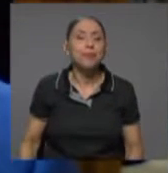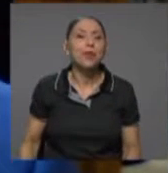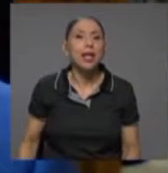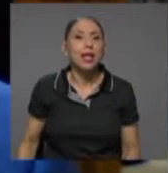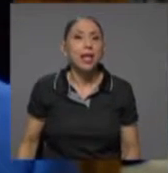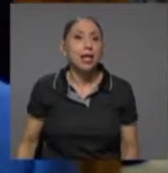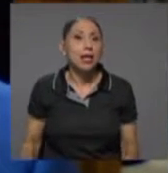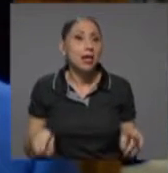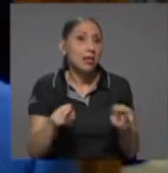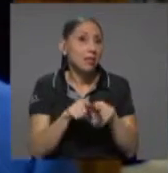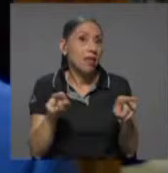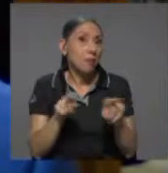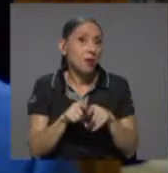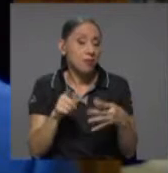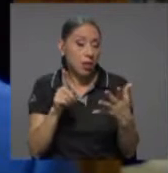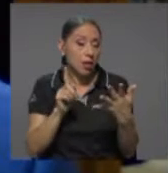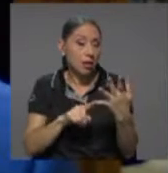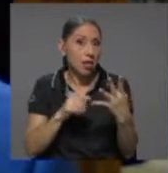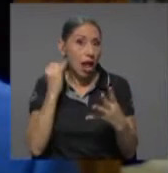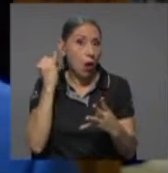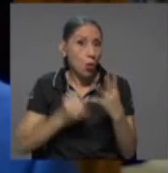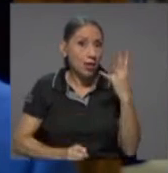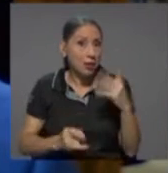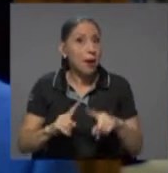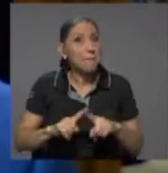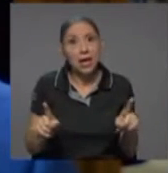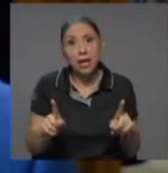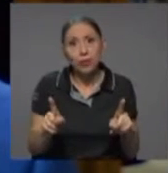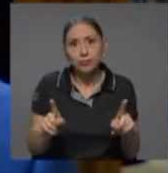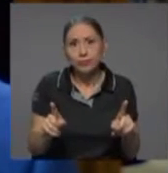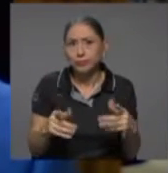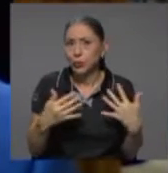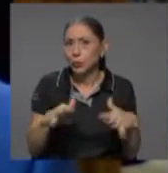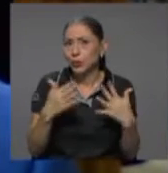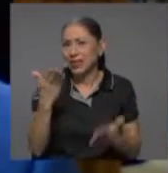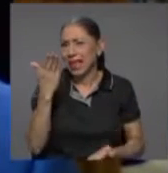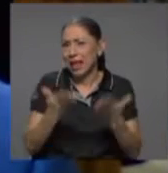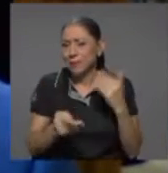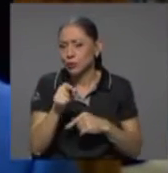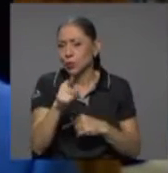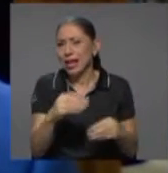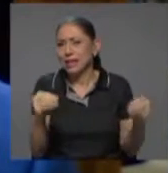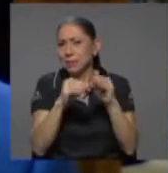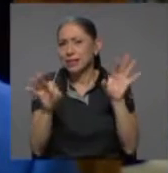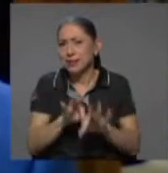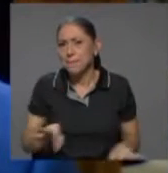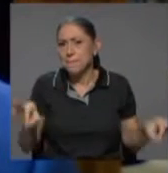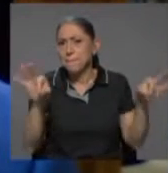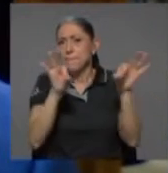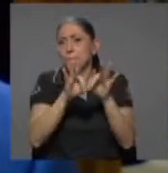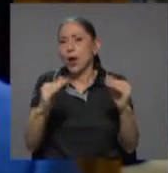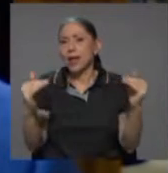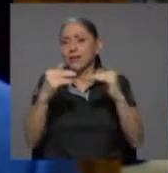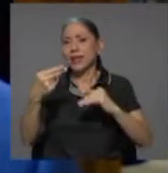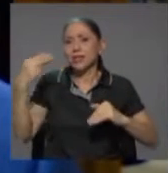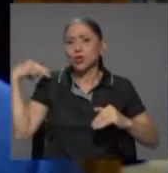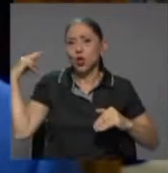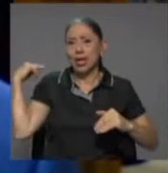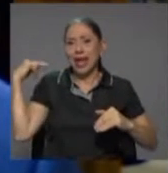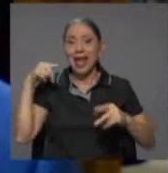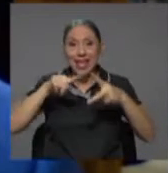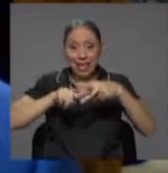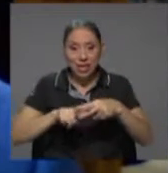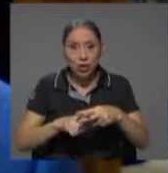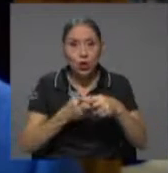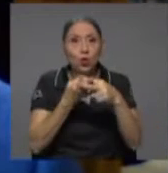en términos cronológicos, la última, pero cuidado que de todas estas, tal vez una de las de mayor significación histórica, la que introdujo el Fondo de